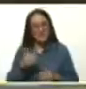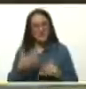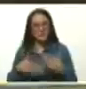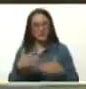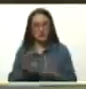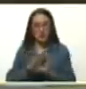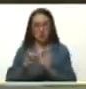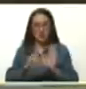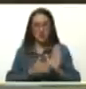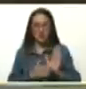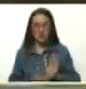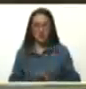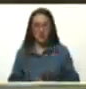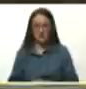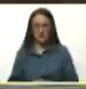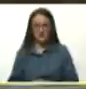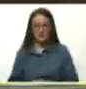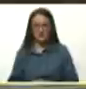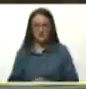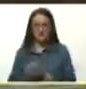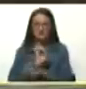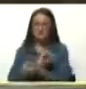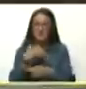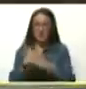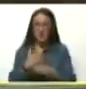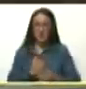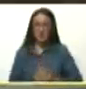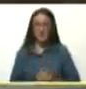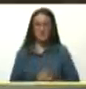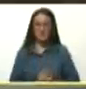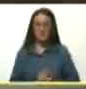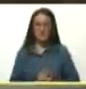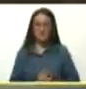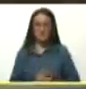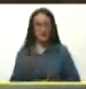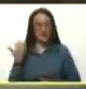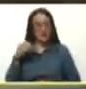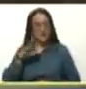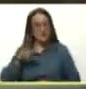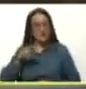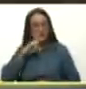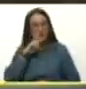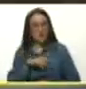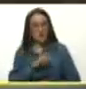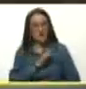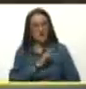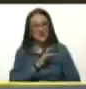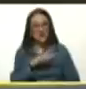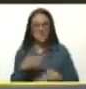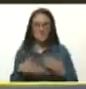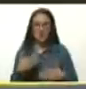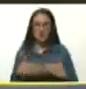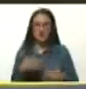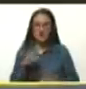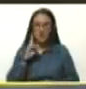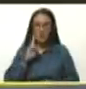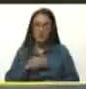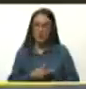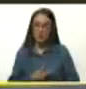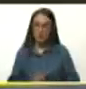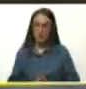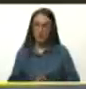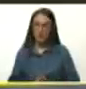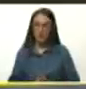Lo maniataron y nunca en Chile se convocó un proceso originario,